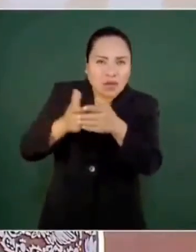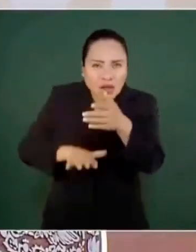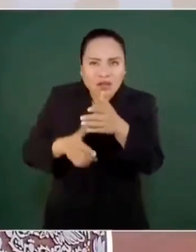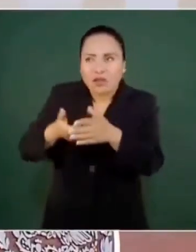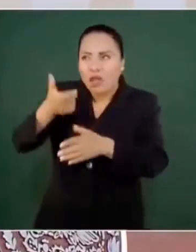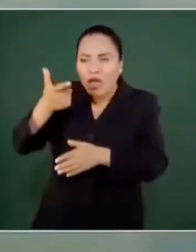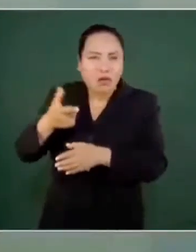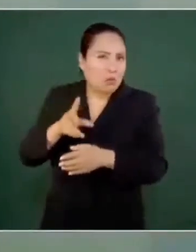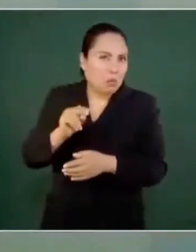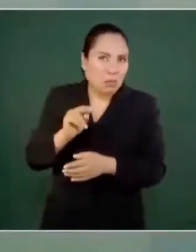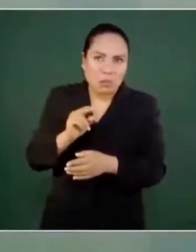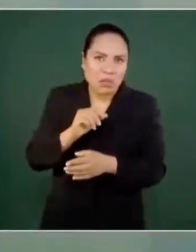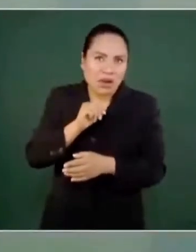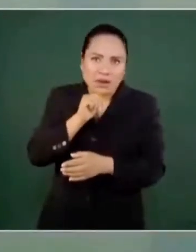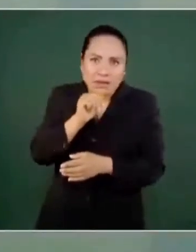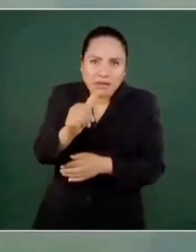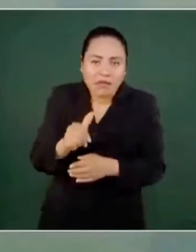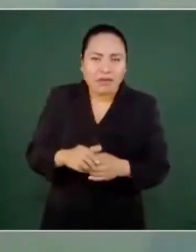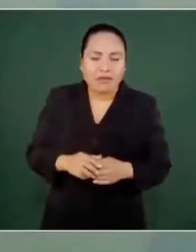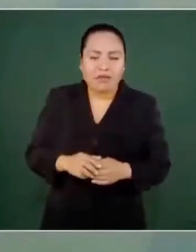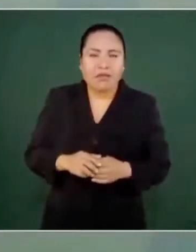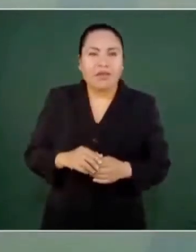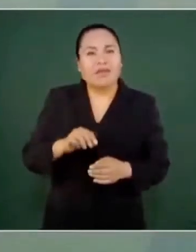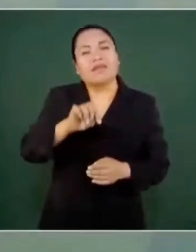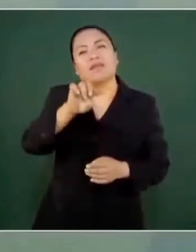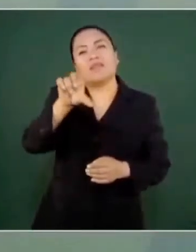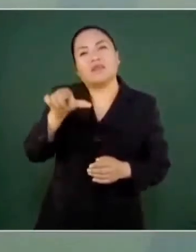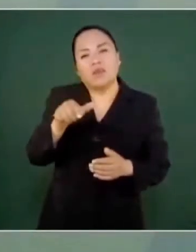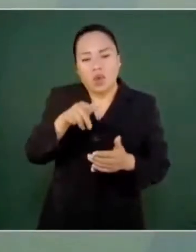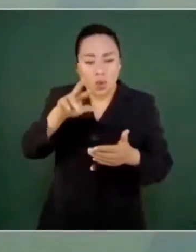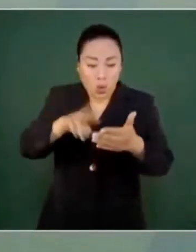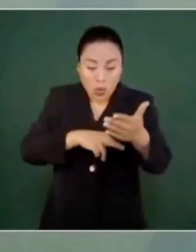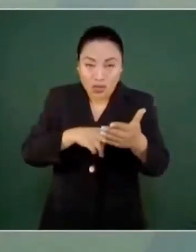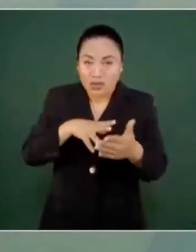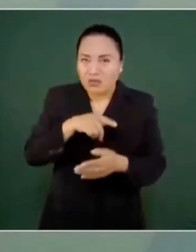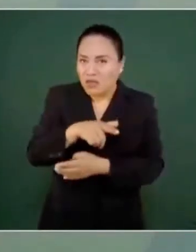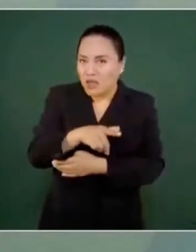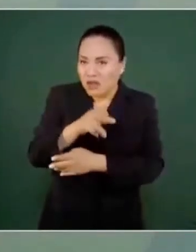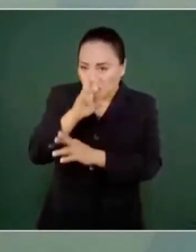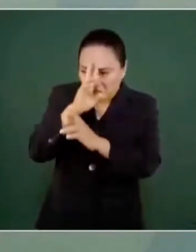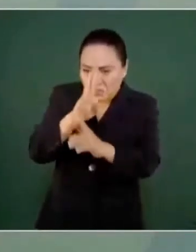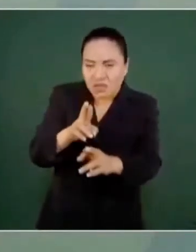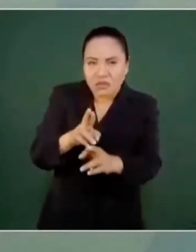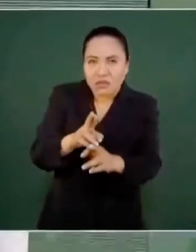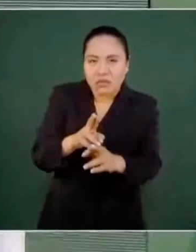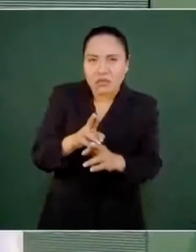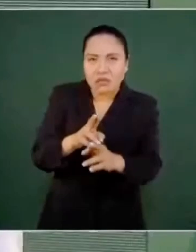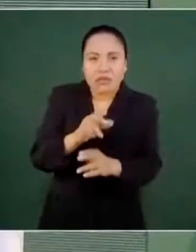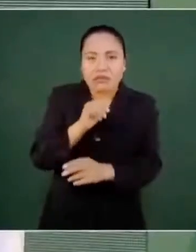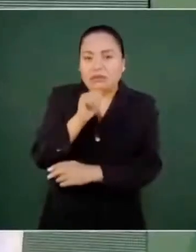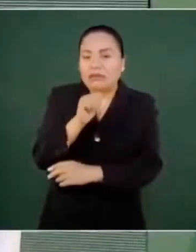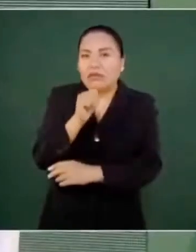Luego incumplieron el contrato y no hubo ninguna penalidad.